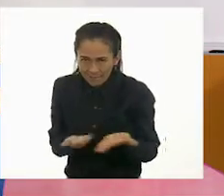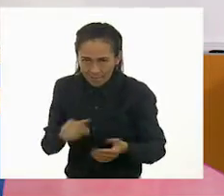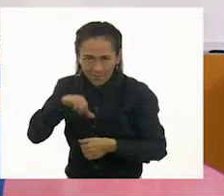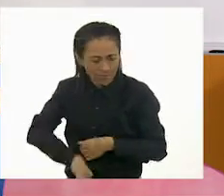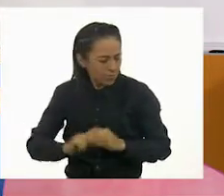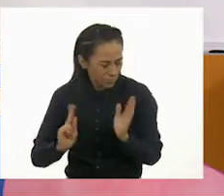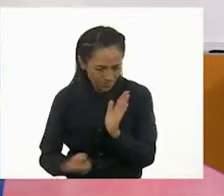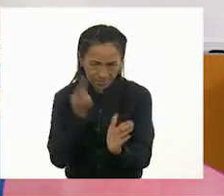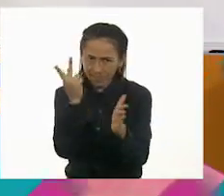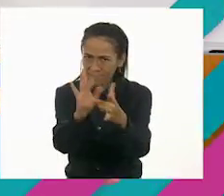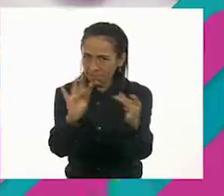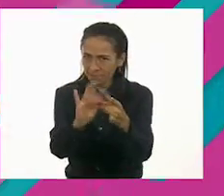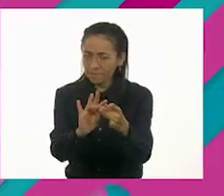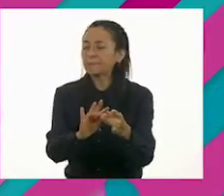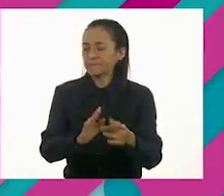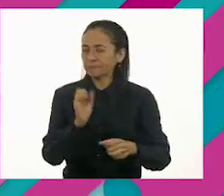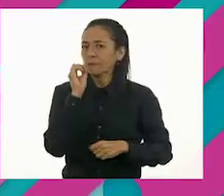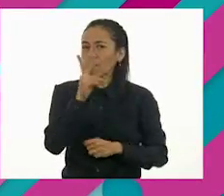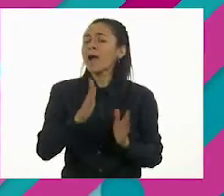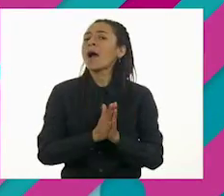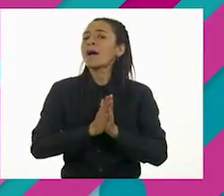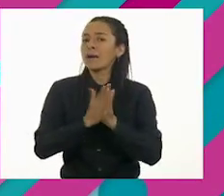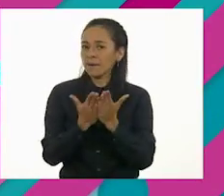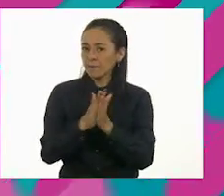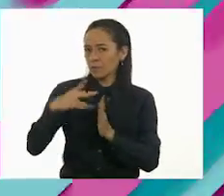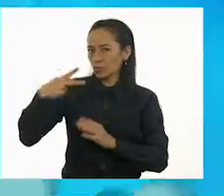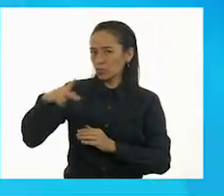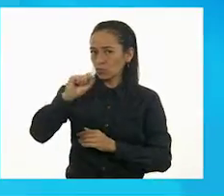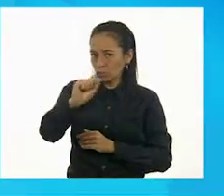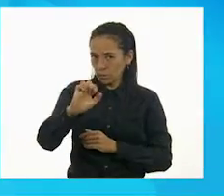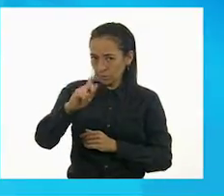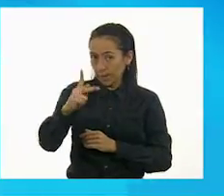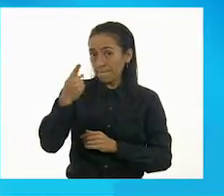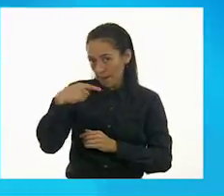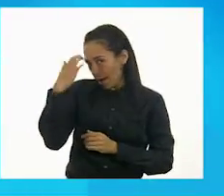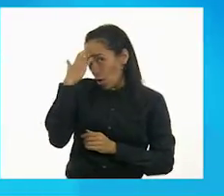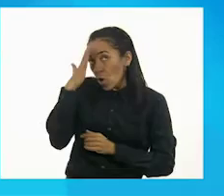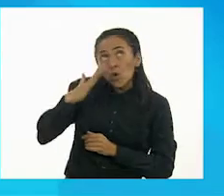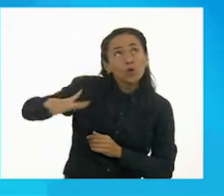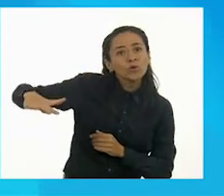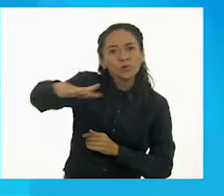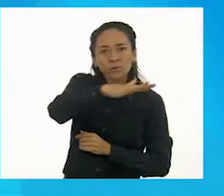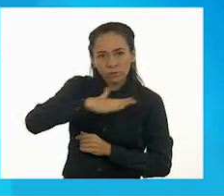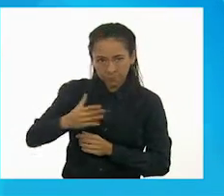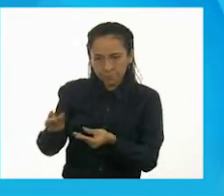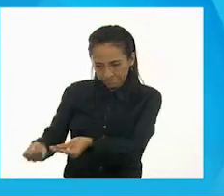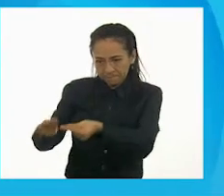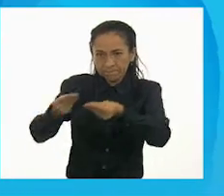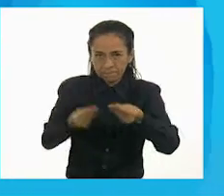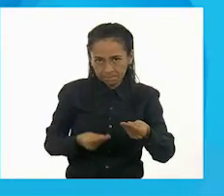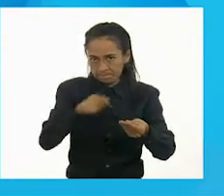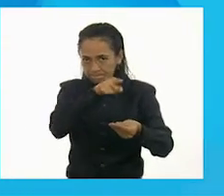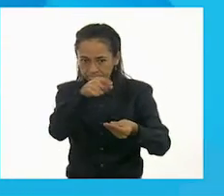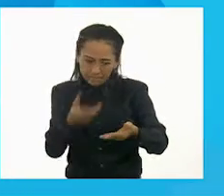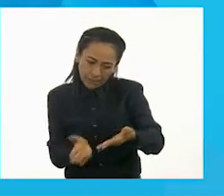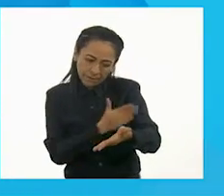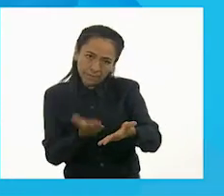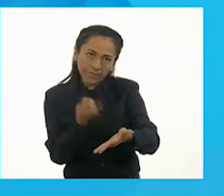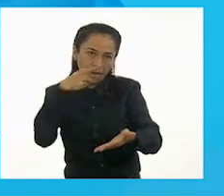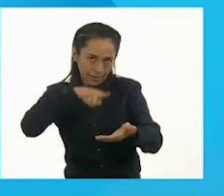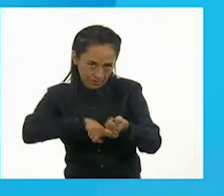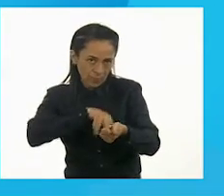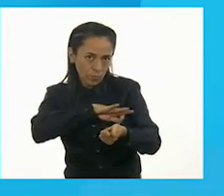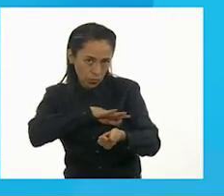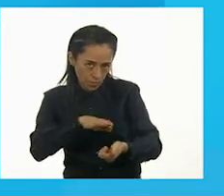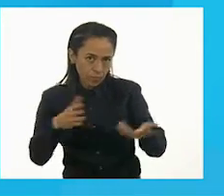vamos a trabajar ahora con nuestro libro de conocimiento del medio. Así que preparen su libro para que podamos trabajar en él. Vamos a